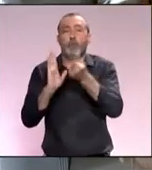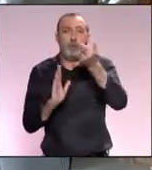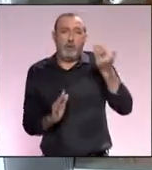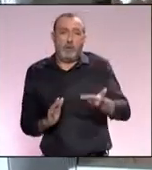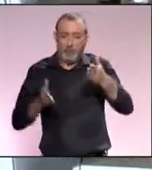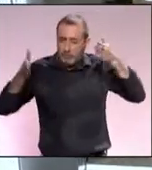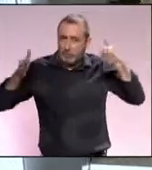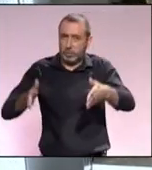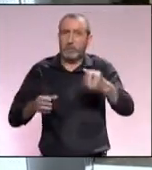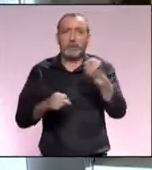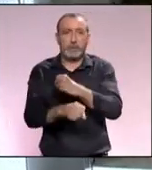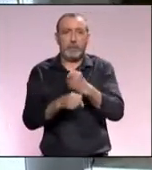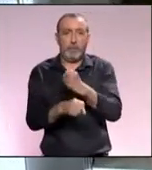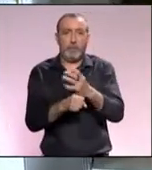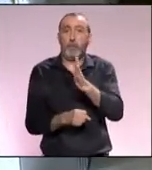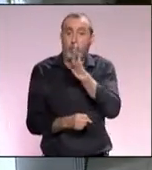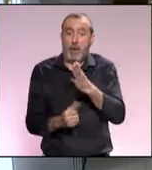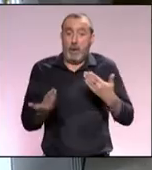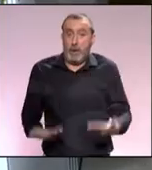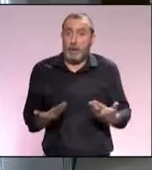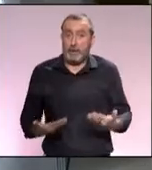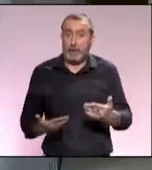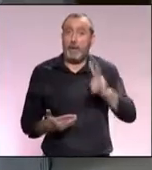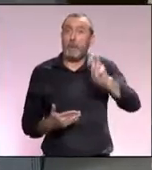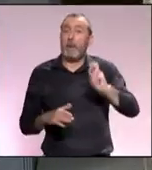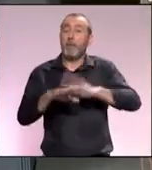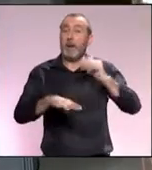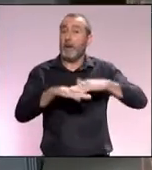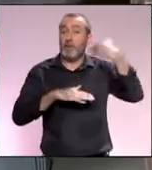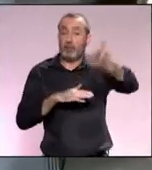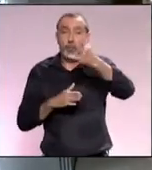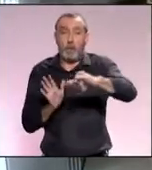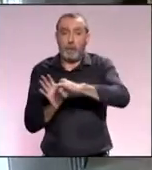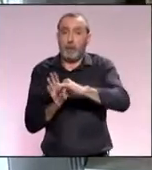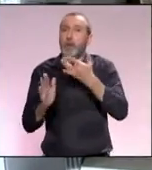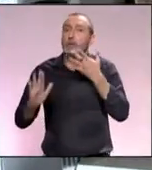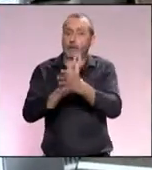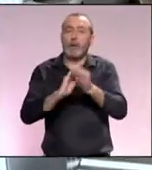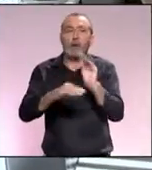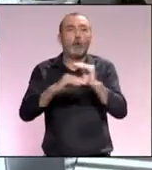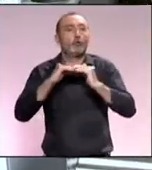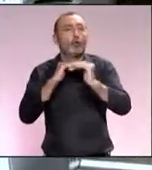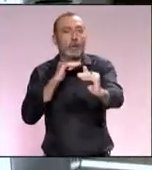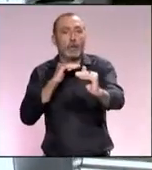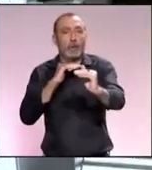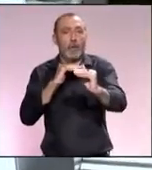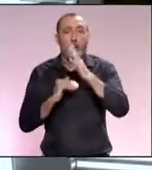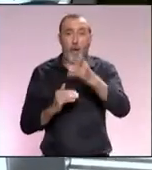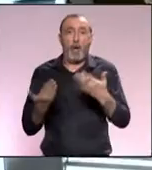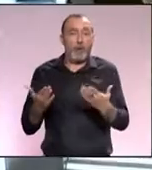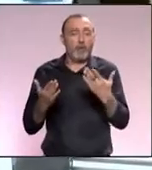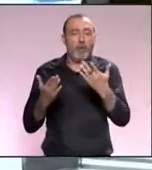fundamentales en los que tenía que trabajar, porque es el presente y va a ser nuestro futuro más inmediato, era la sostenibilidad. Es decir,